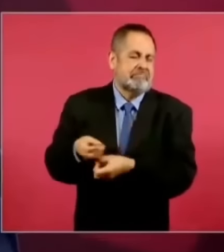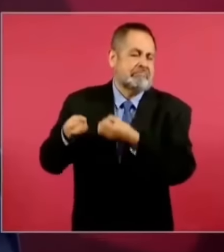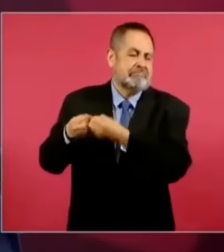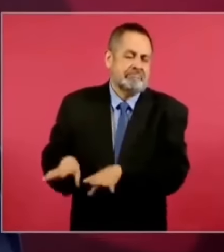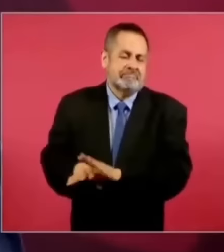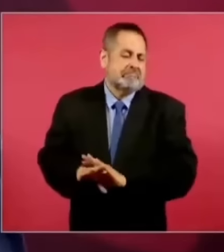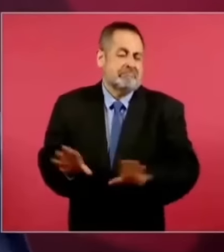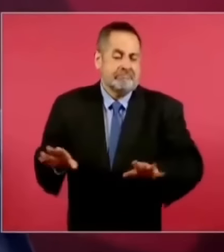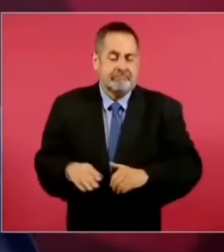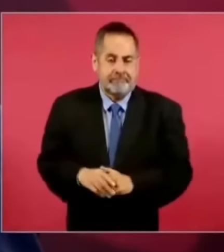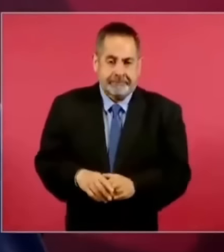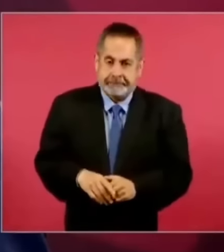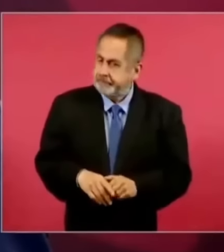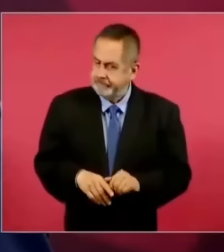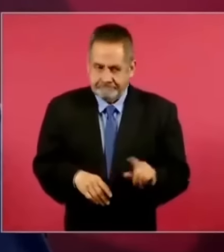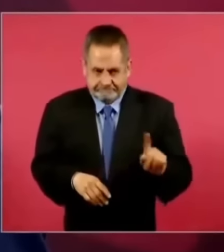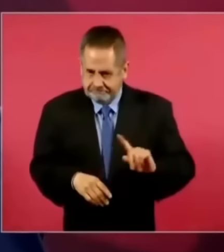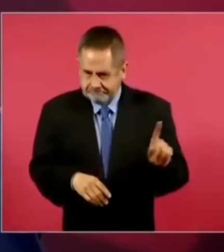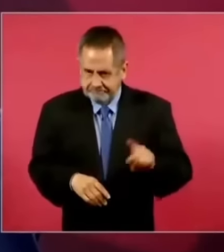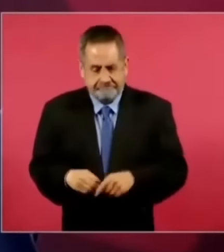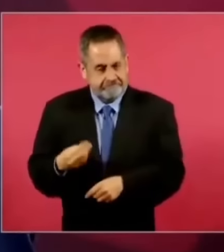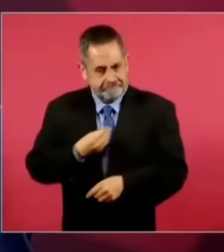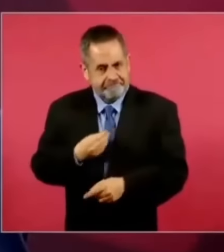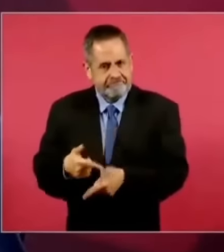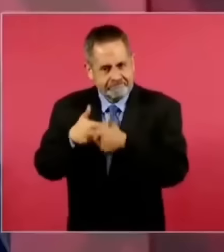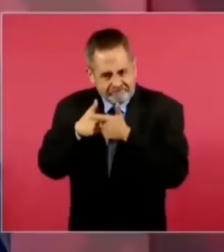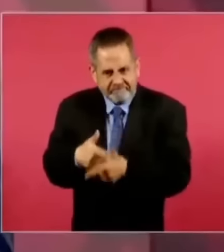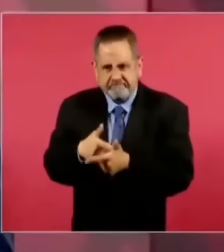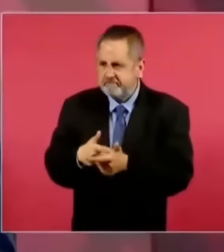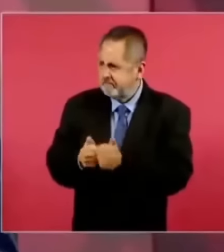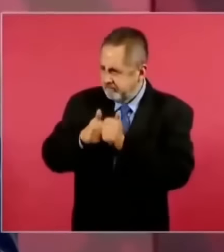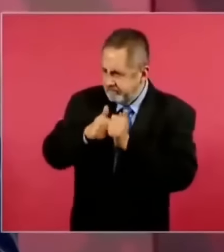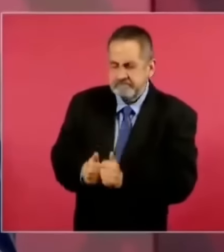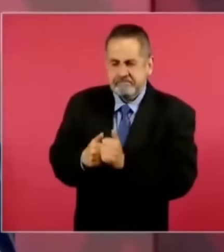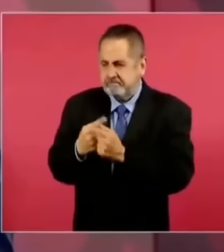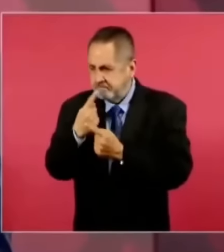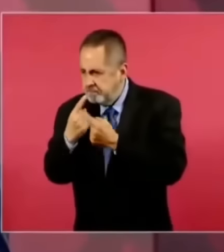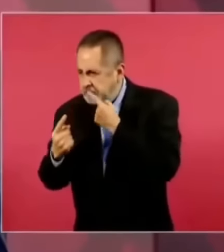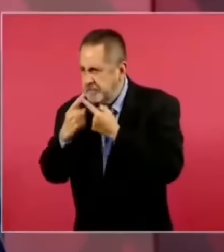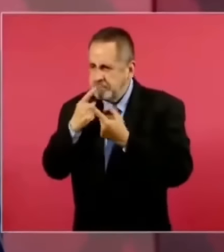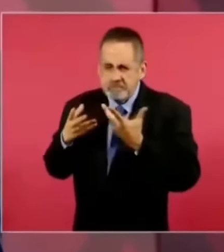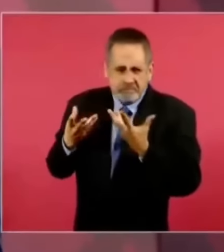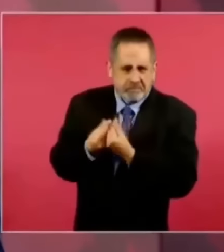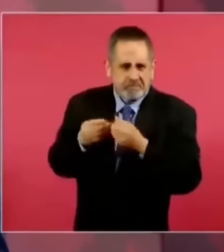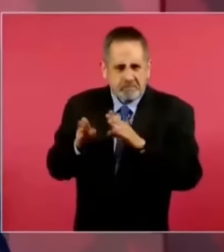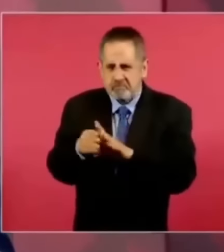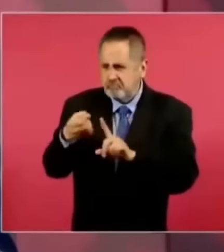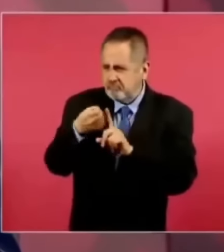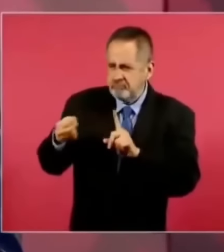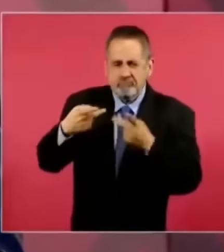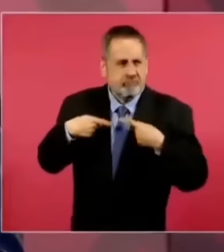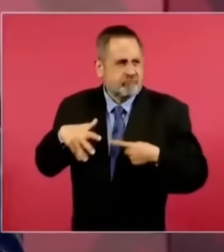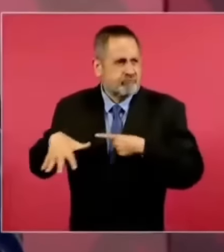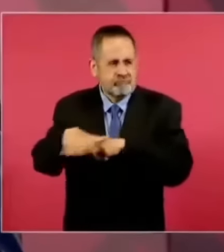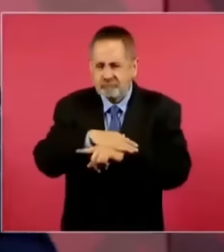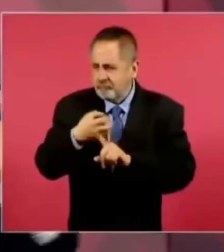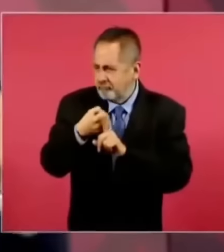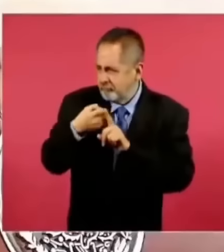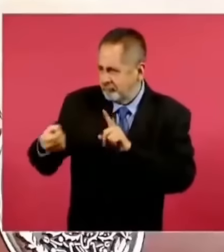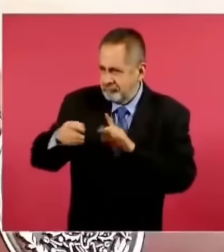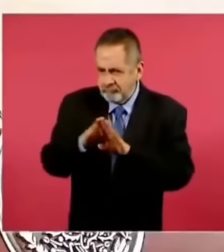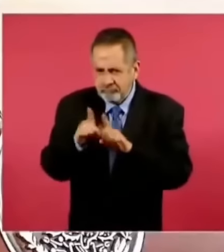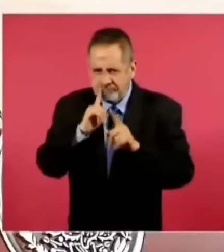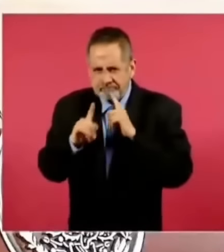No, nos quedamos a organizar al pueblo, a